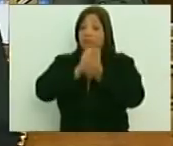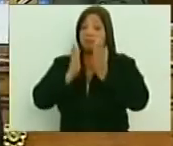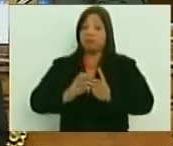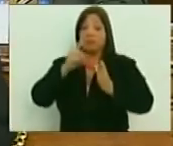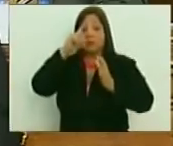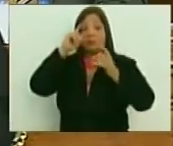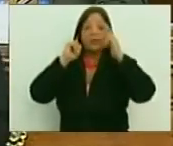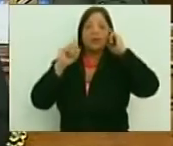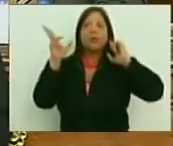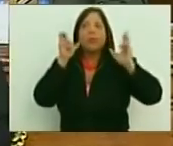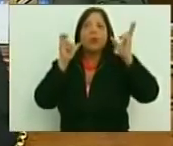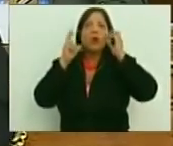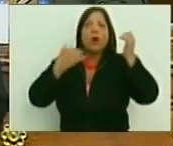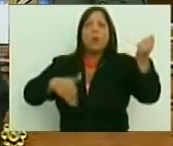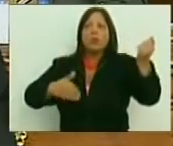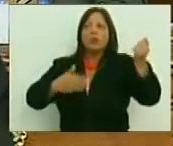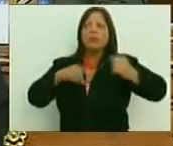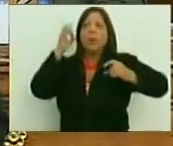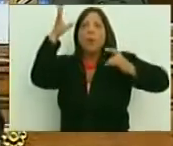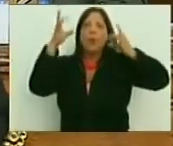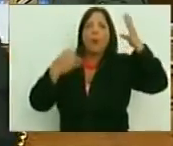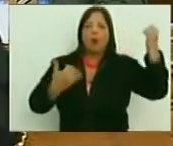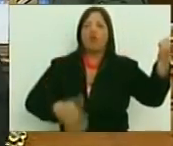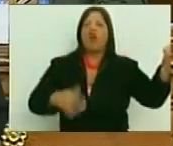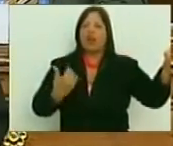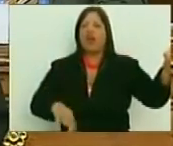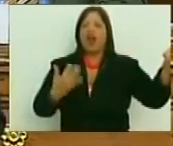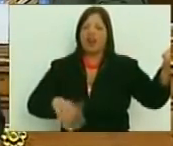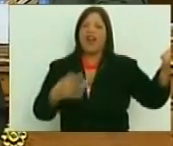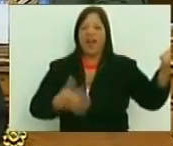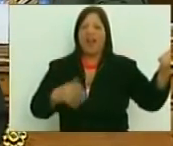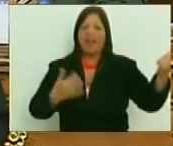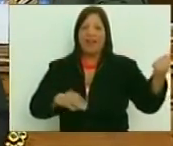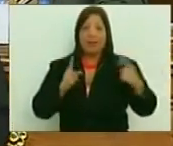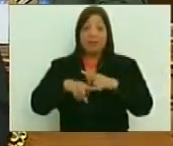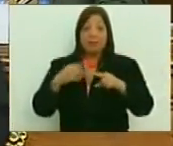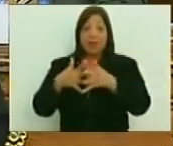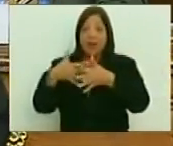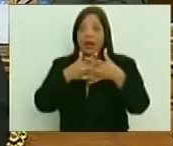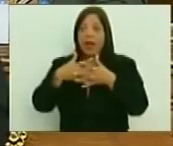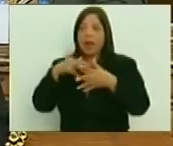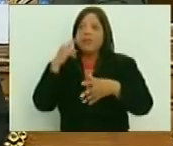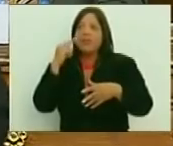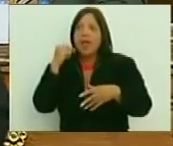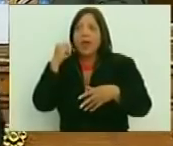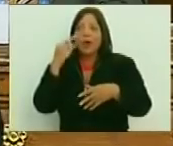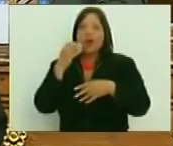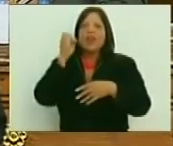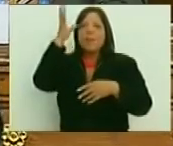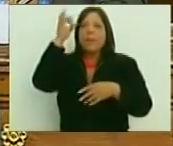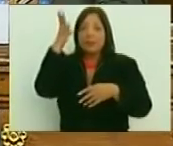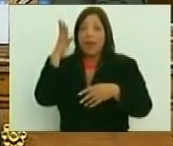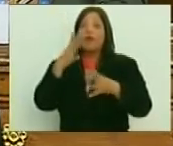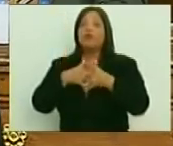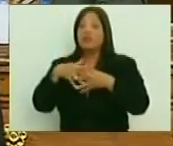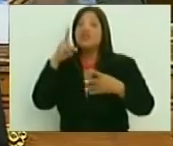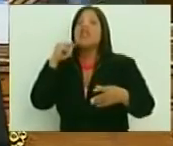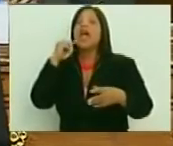sabor, le pusieron música, le pusieron tambor, inventaron el rock and roll. Así les gustaron, ¿no? A los gringos, los negros inventaron el rock and roll.